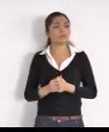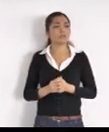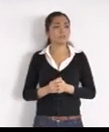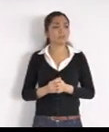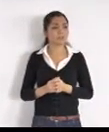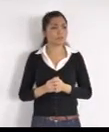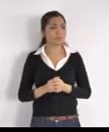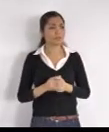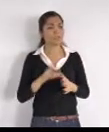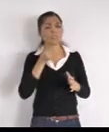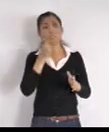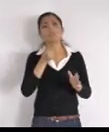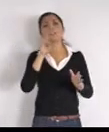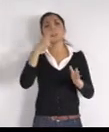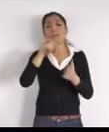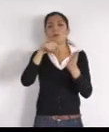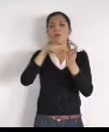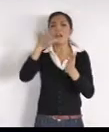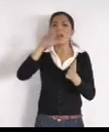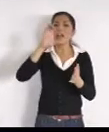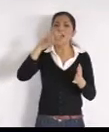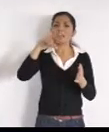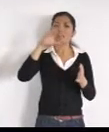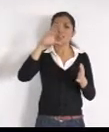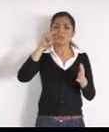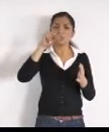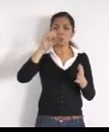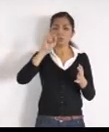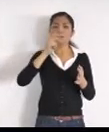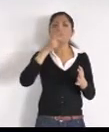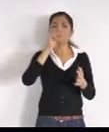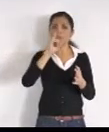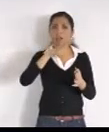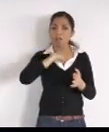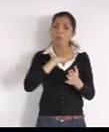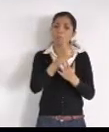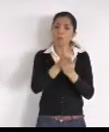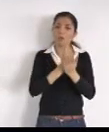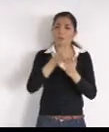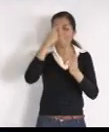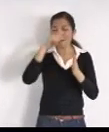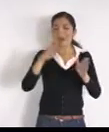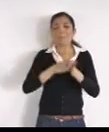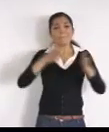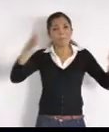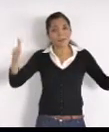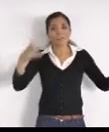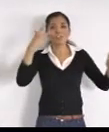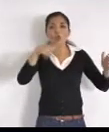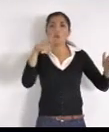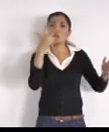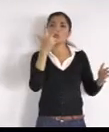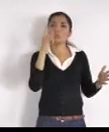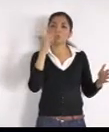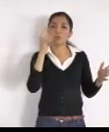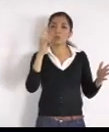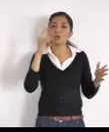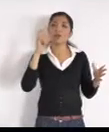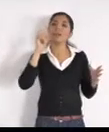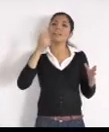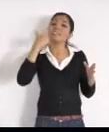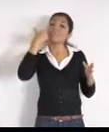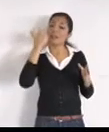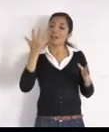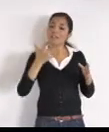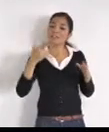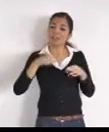hoy estamos ya, materializando la obra, que llega, hasta el semáforo, del 8 de julio, y está gestionado, ya en los presupuestos, para este